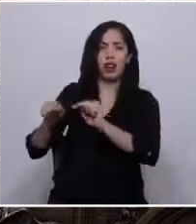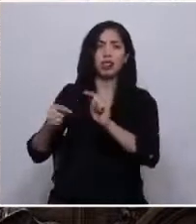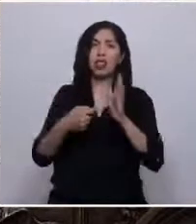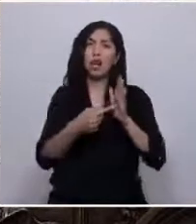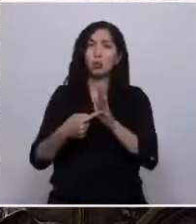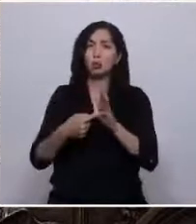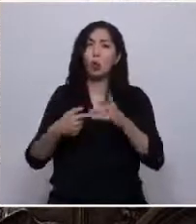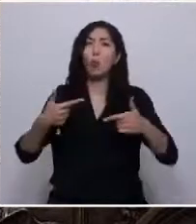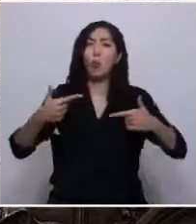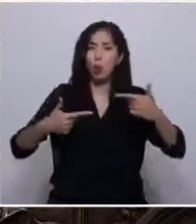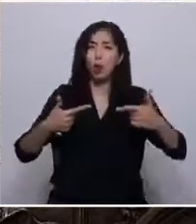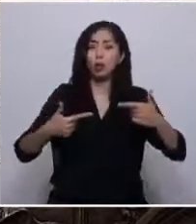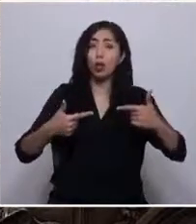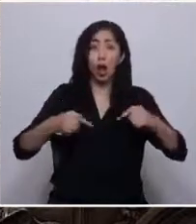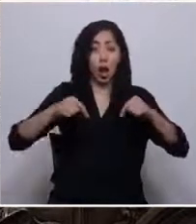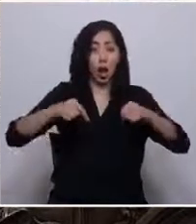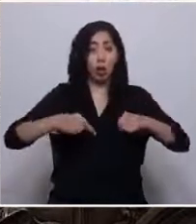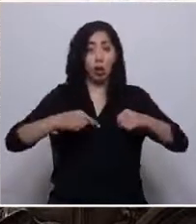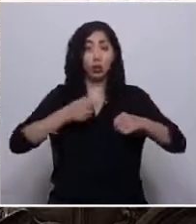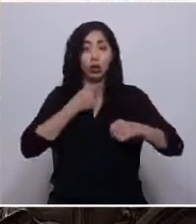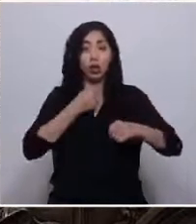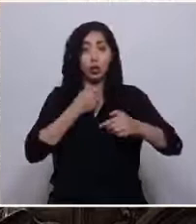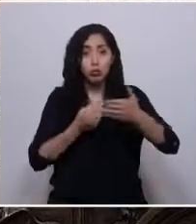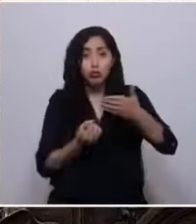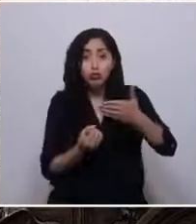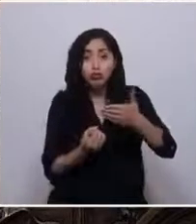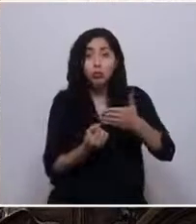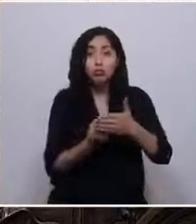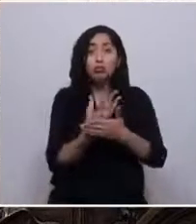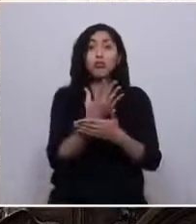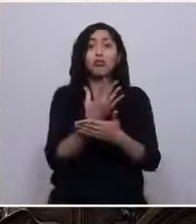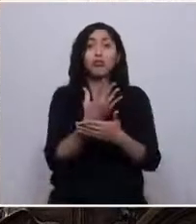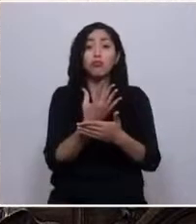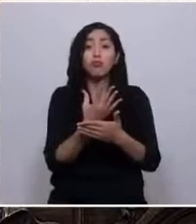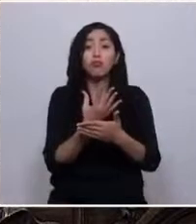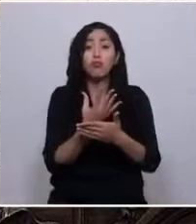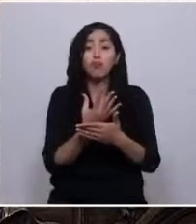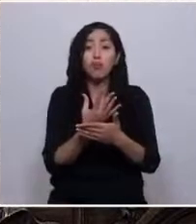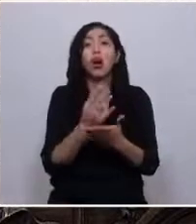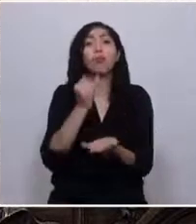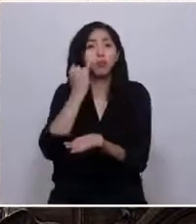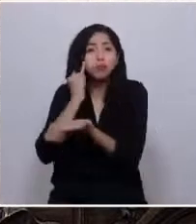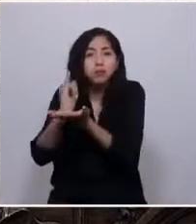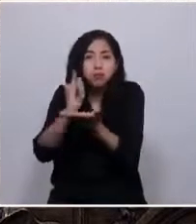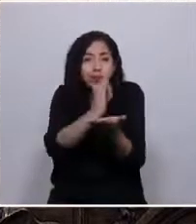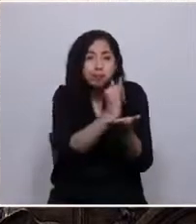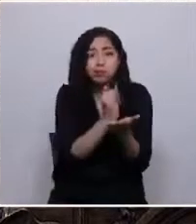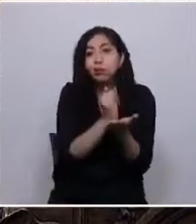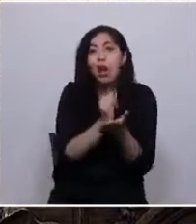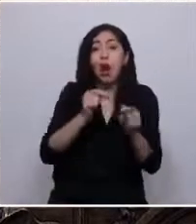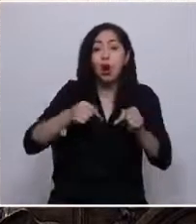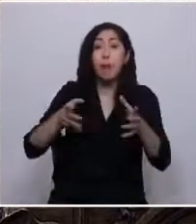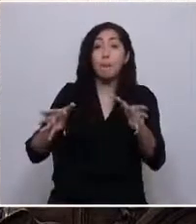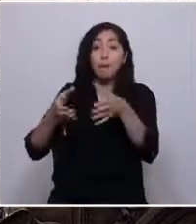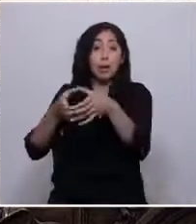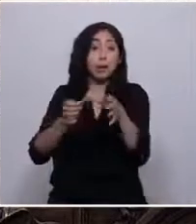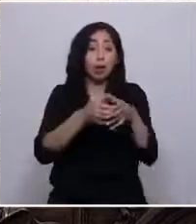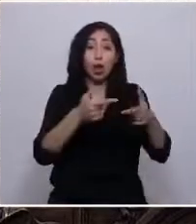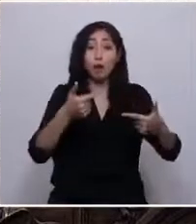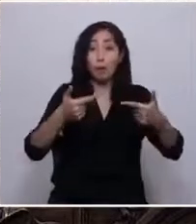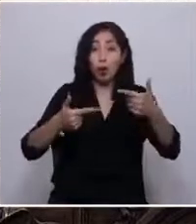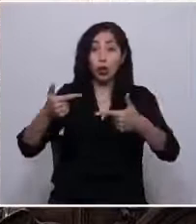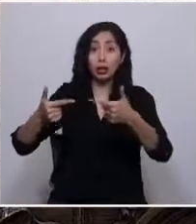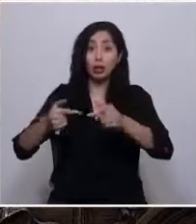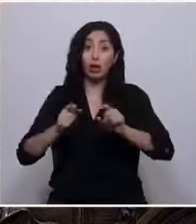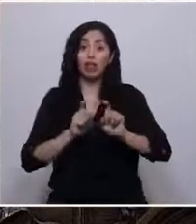ahora que se pretende instalar un nuevo cierre en las cimas institucionales, ahora que los partidos políticos defienden la estrecha